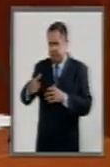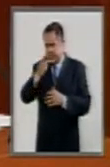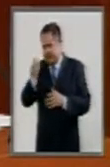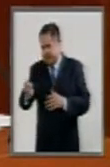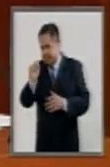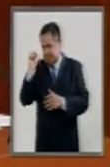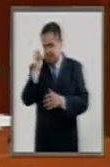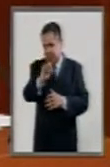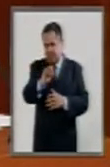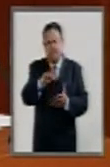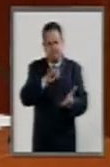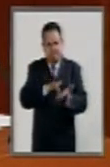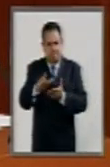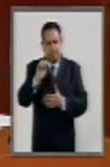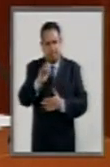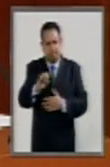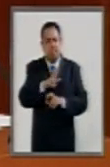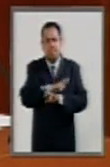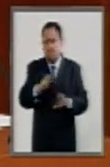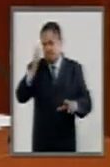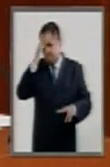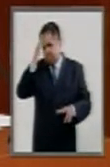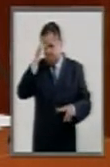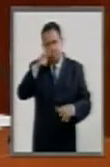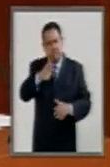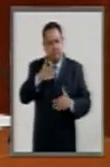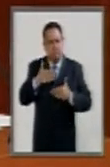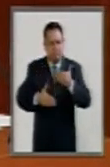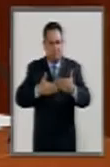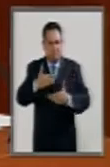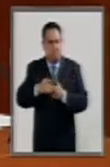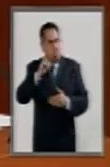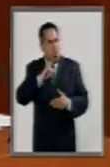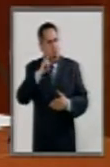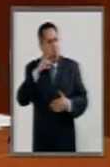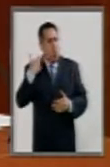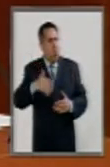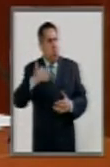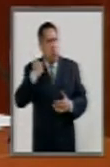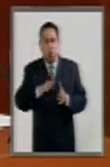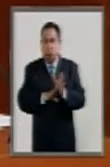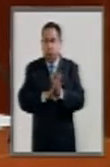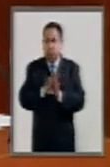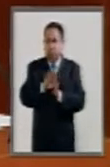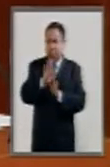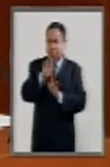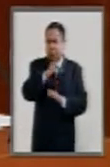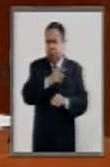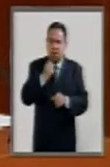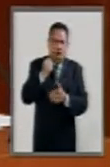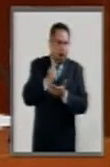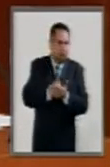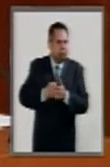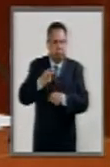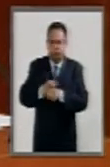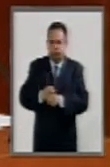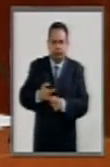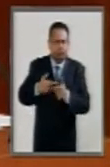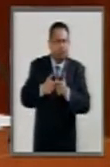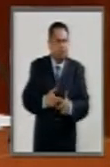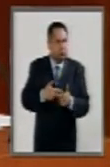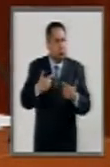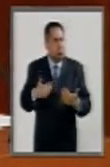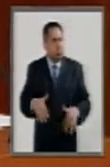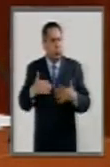postulación y reconocemos la trayectoria de esta gran mujer que demuestra tenacidad y es un